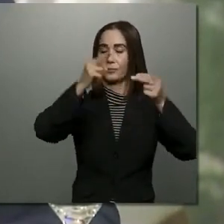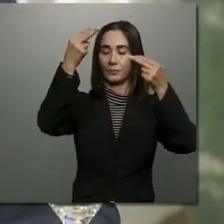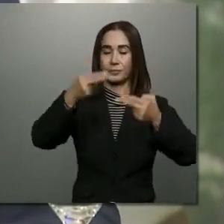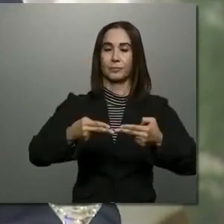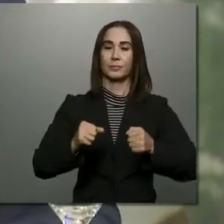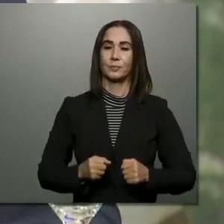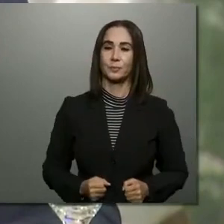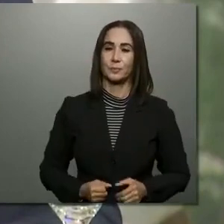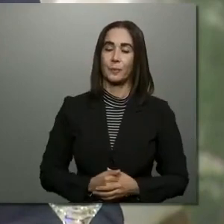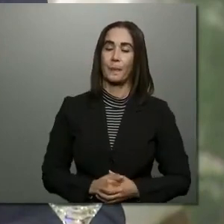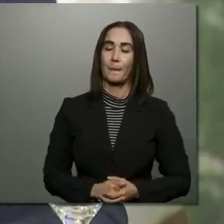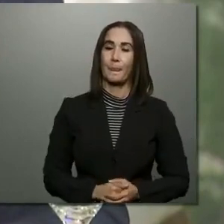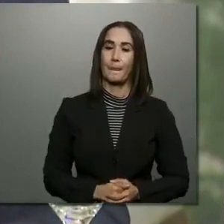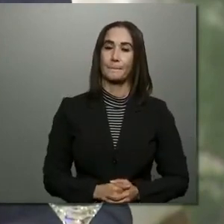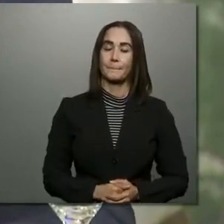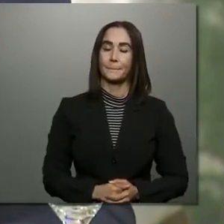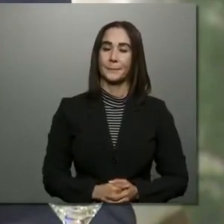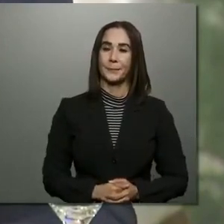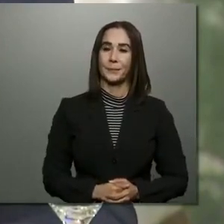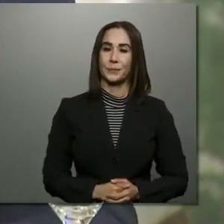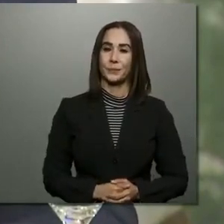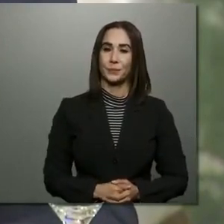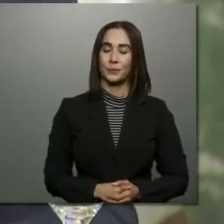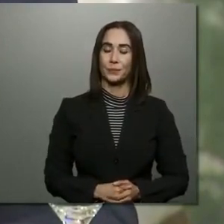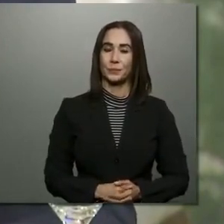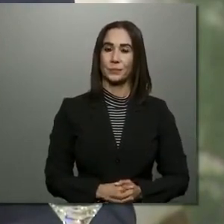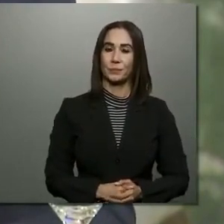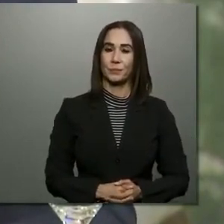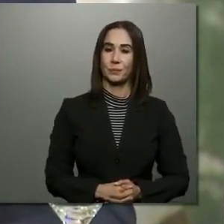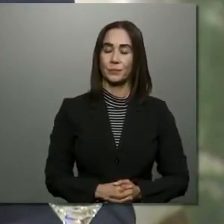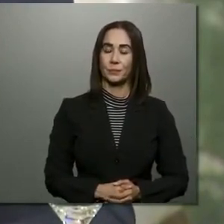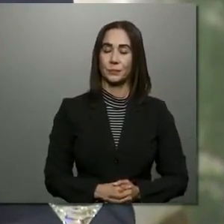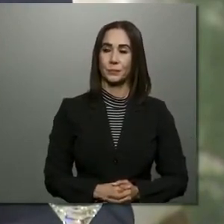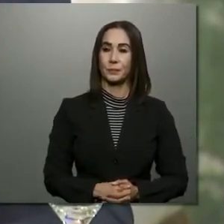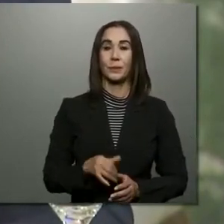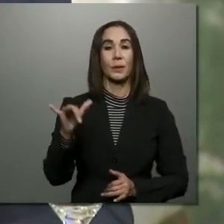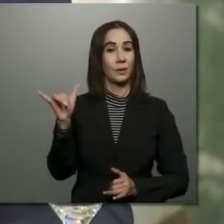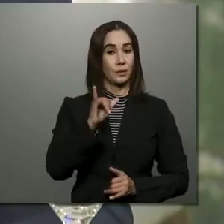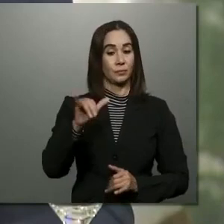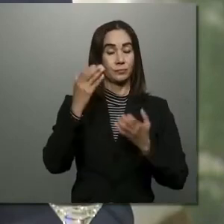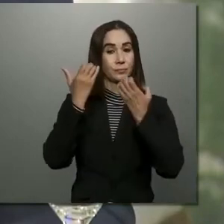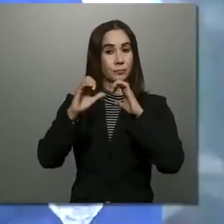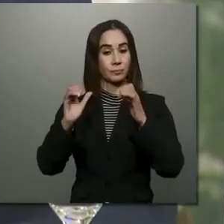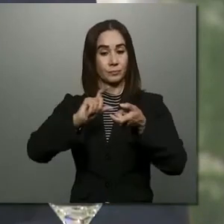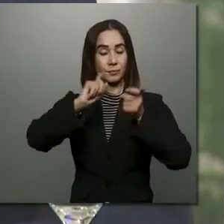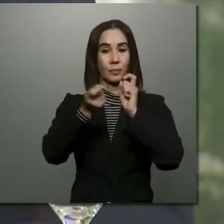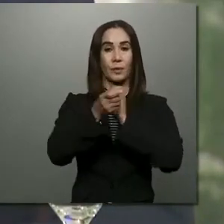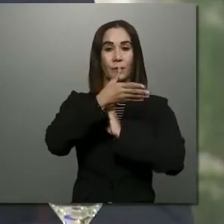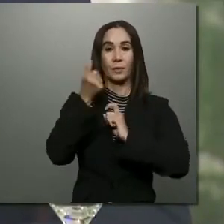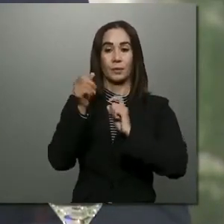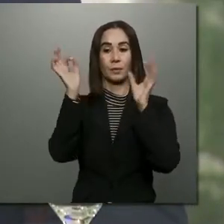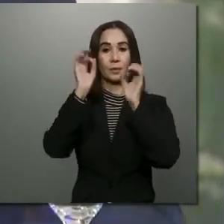humanos. De igual manera, la urgencia de mejorar las condiciones de